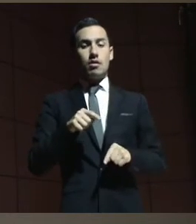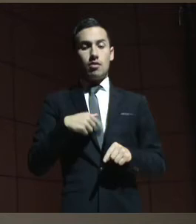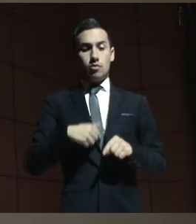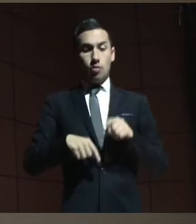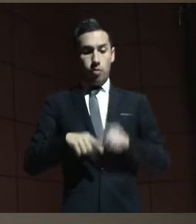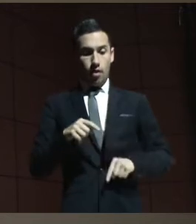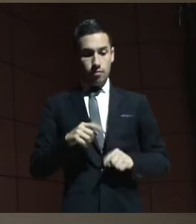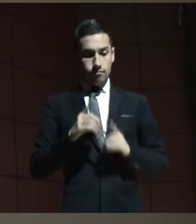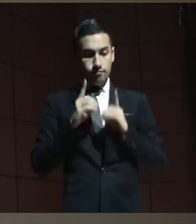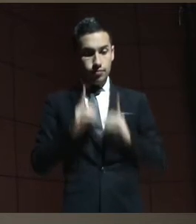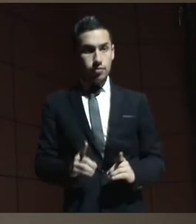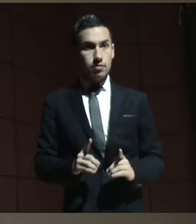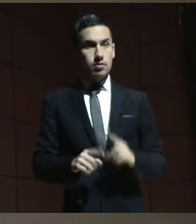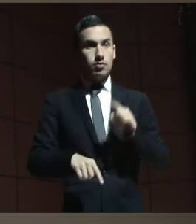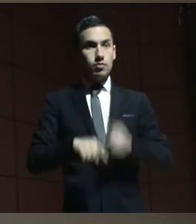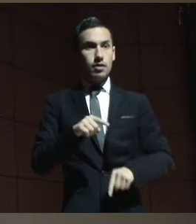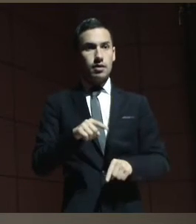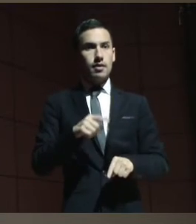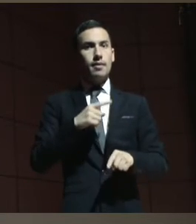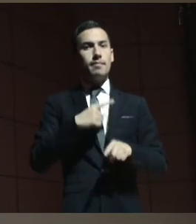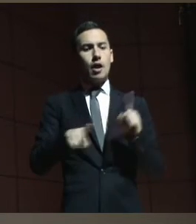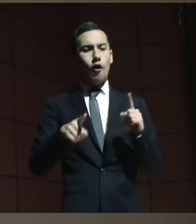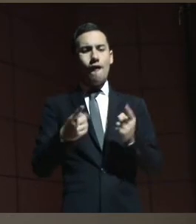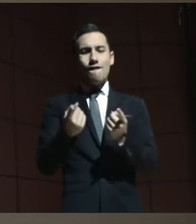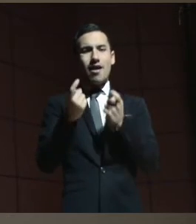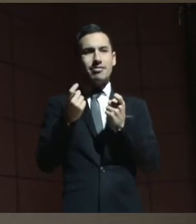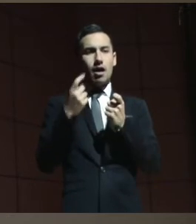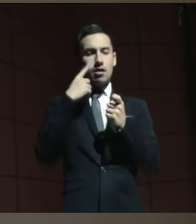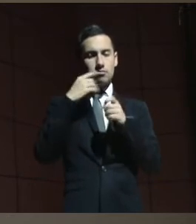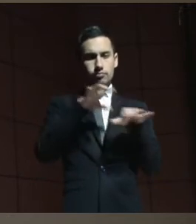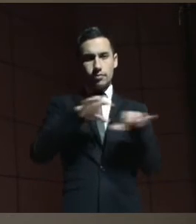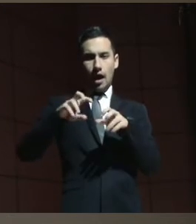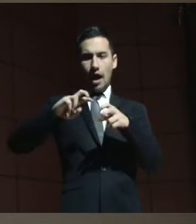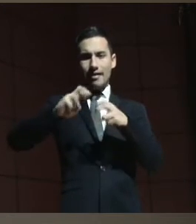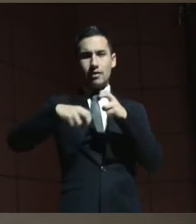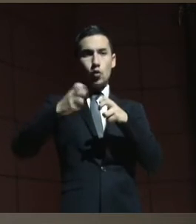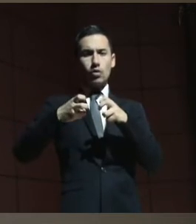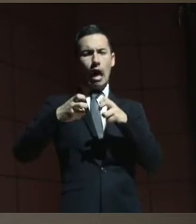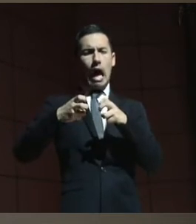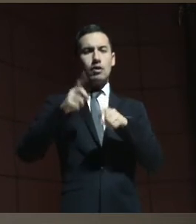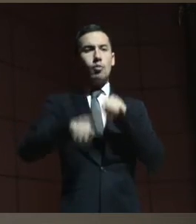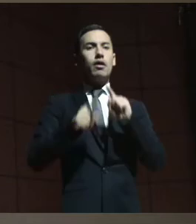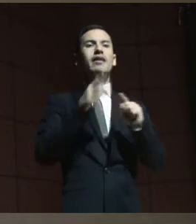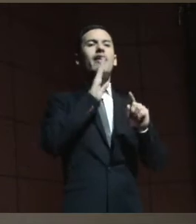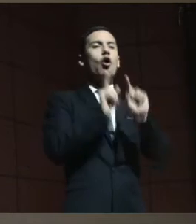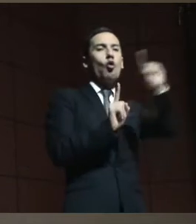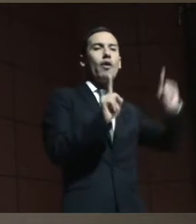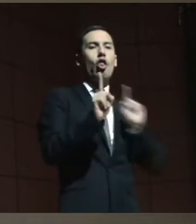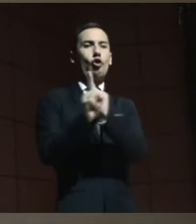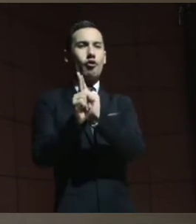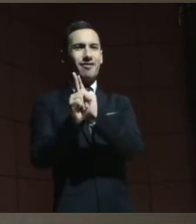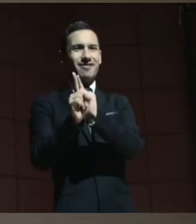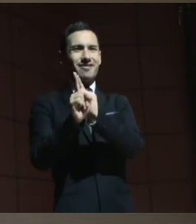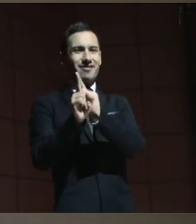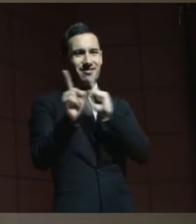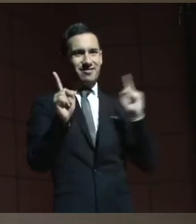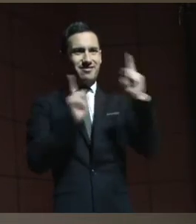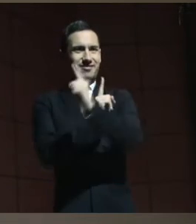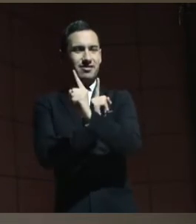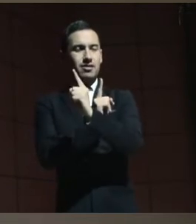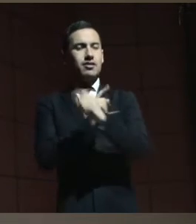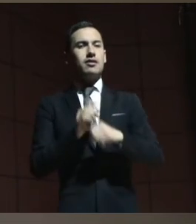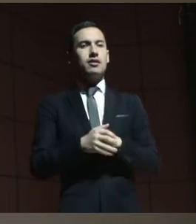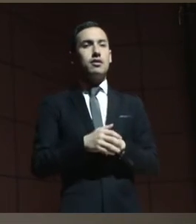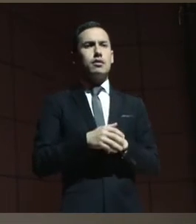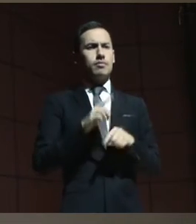ejercicio, pero falta de aptitud para el ejercicio de derechos, un curador. La convención trae capacidad jurídica